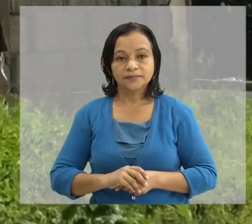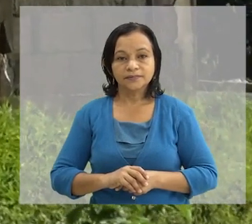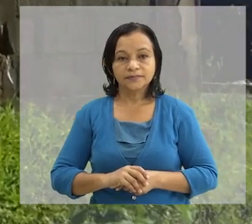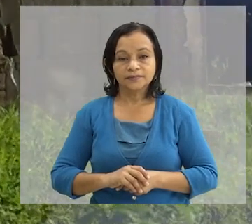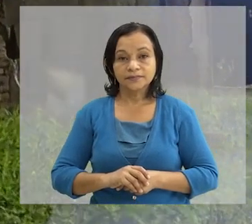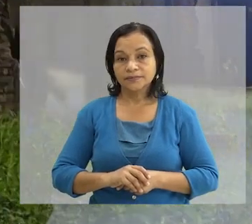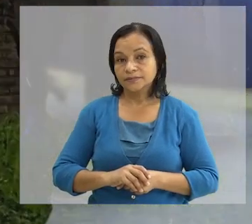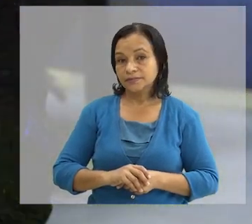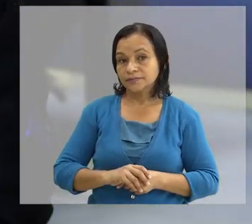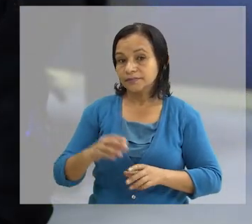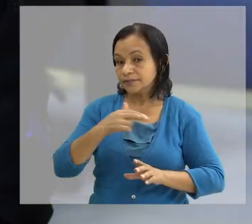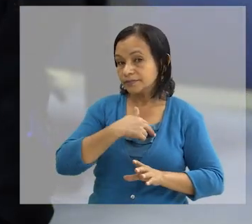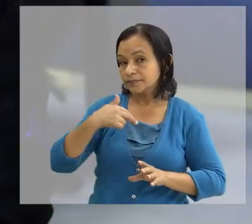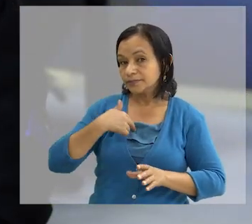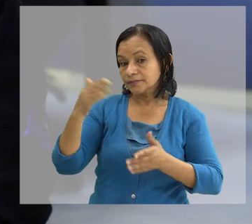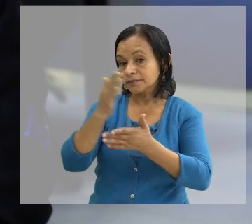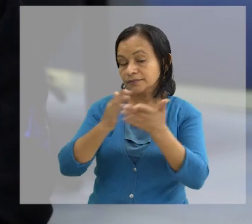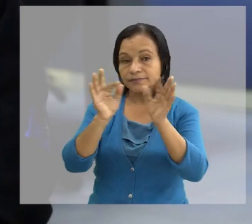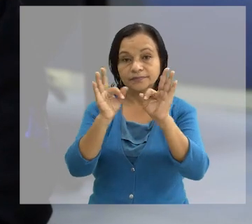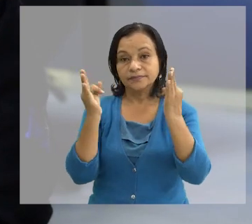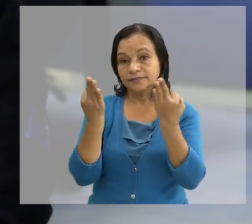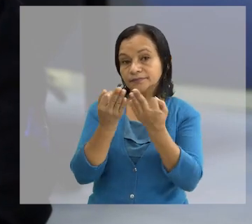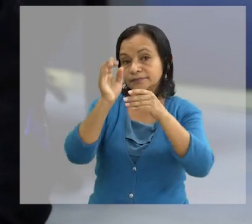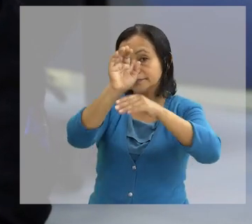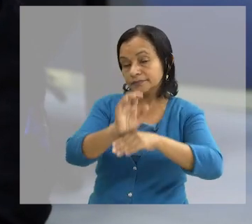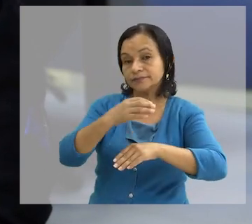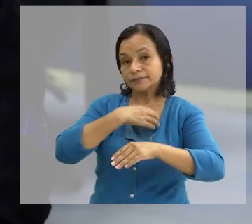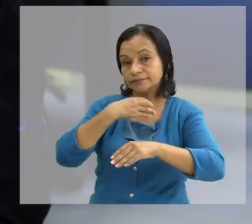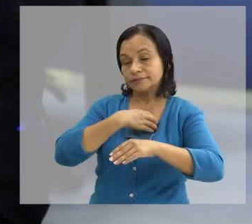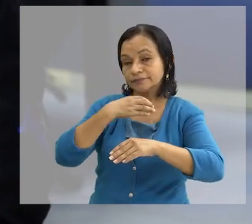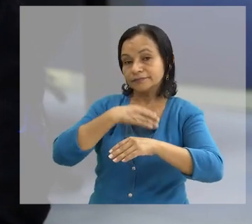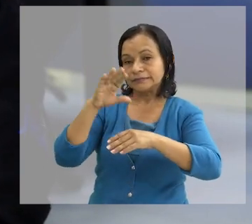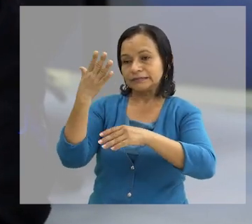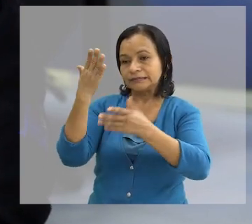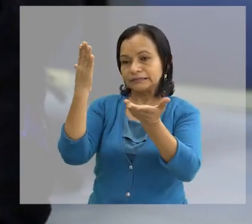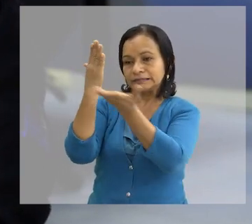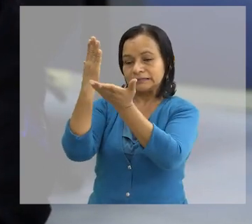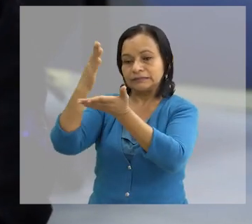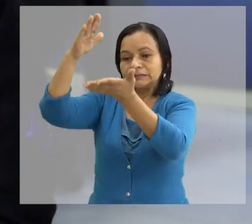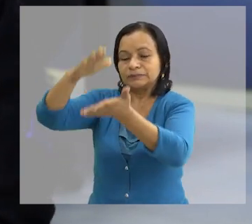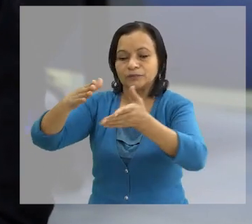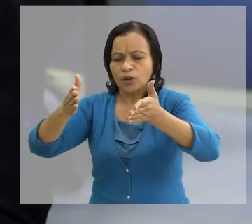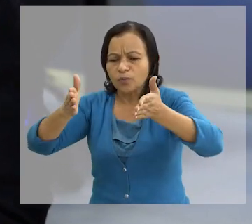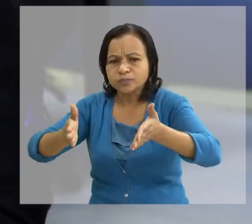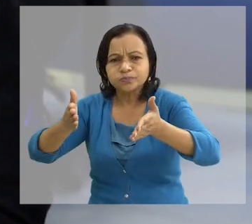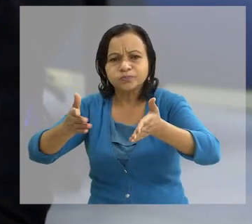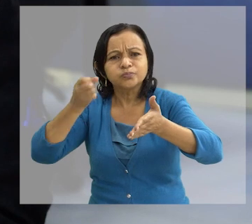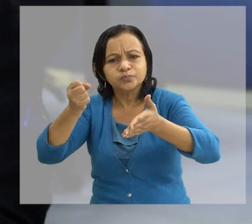Por lo general hay algunas familias que lo que acostumbran es colocar algunas ramas o algunos adoquines